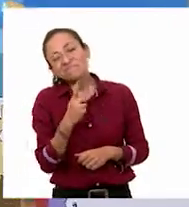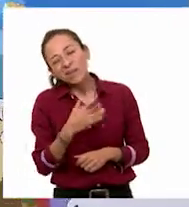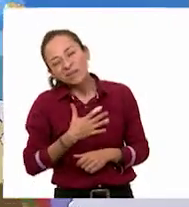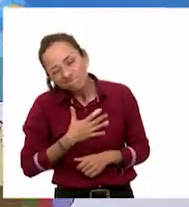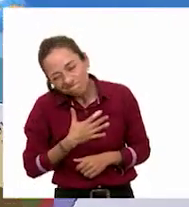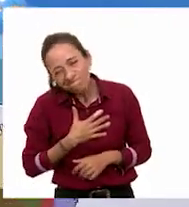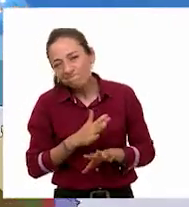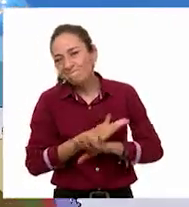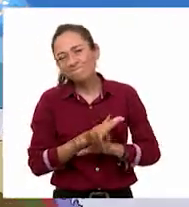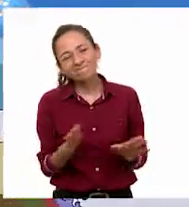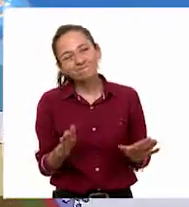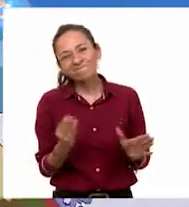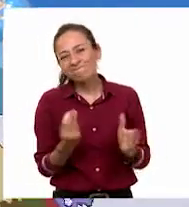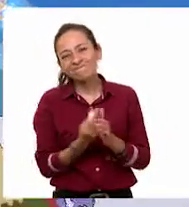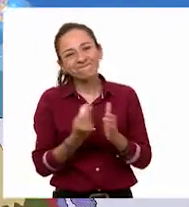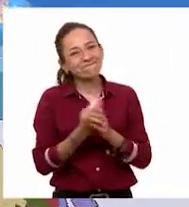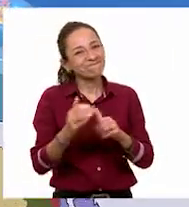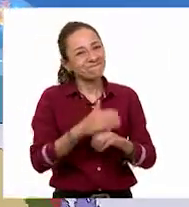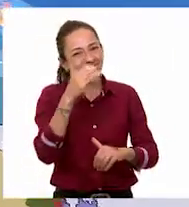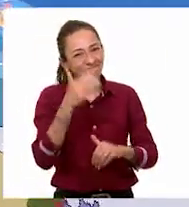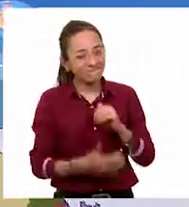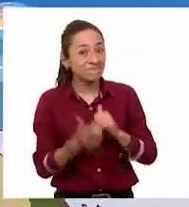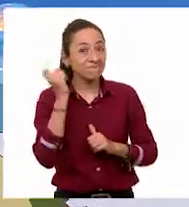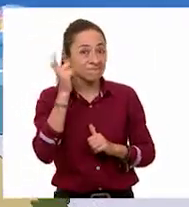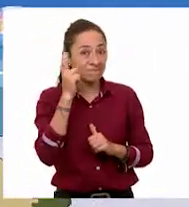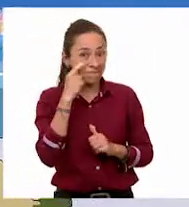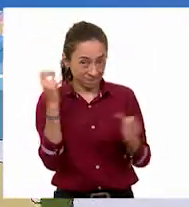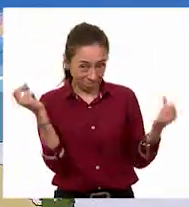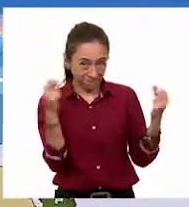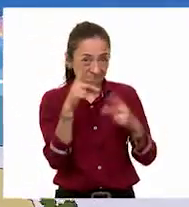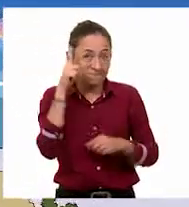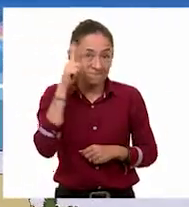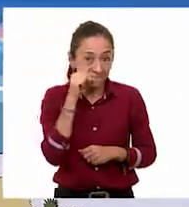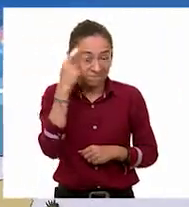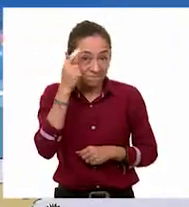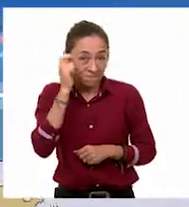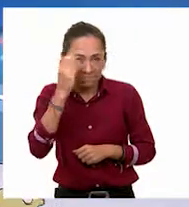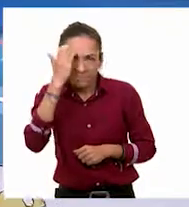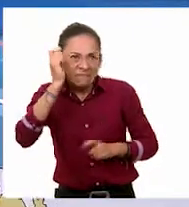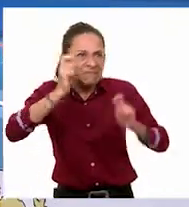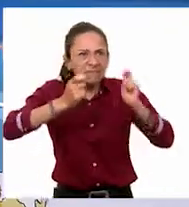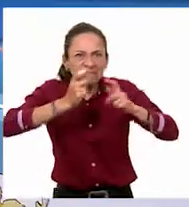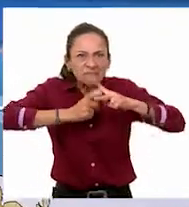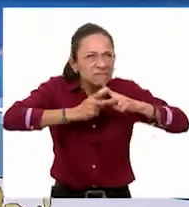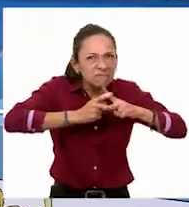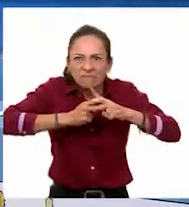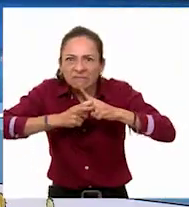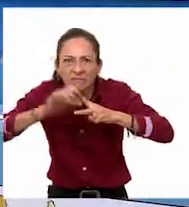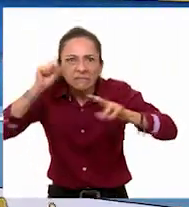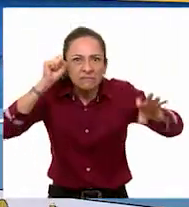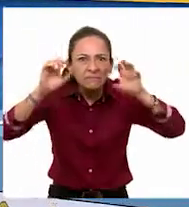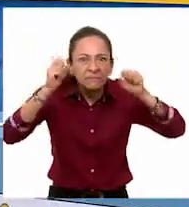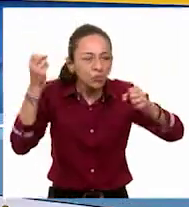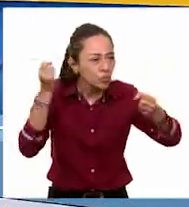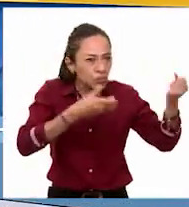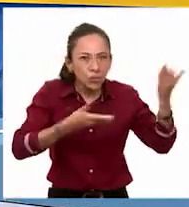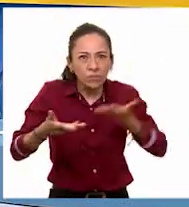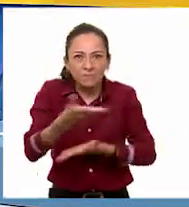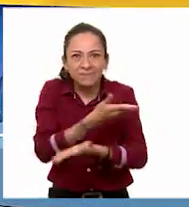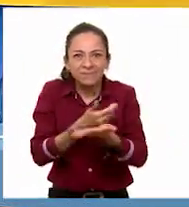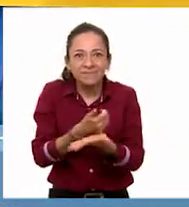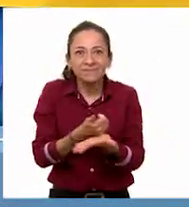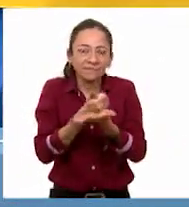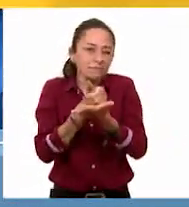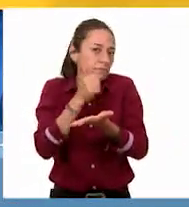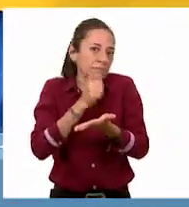Espero verlos mañana para continuar compartiendo los conocimientos matemáticos que nos sirven en todo momento de nuestra vida cotidiana.